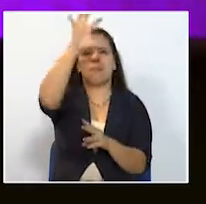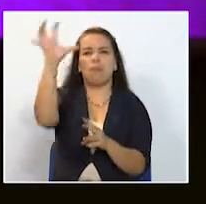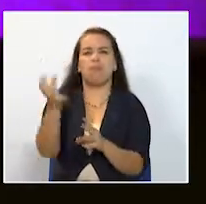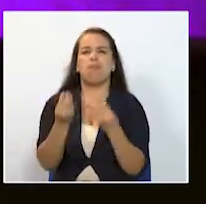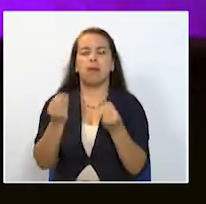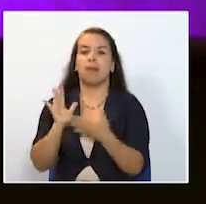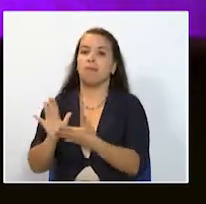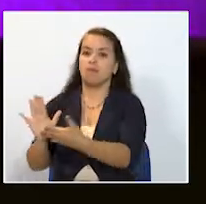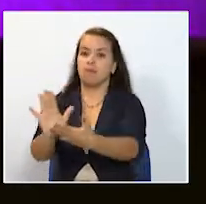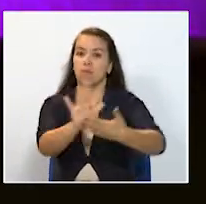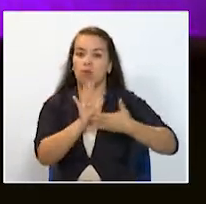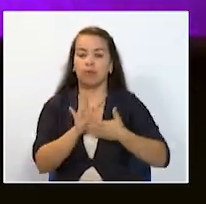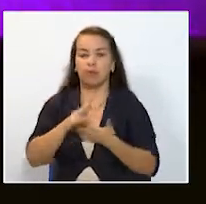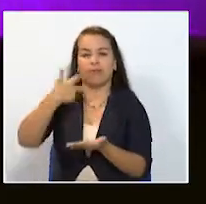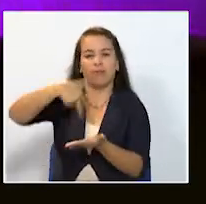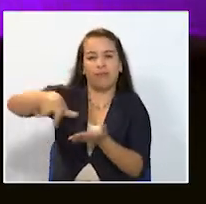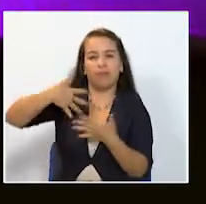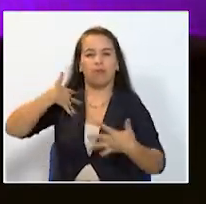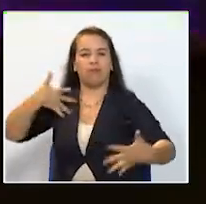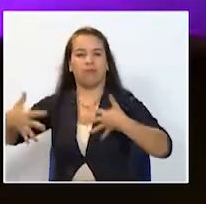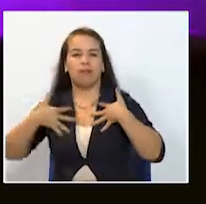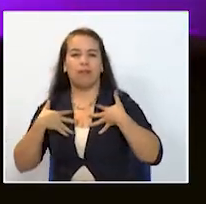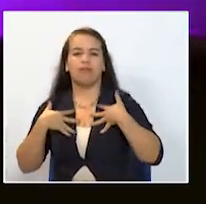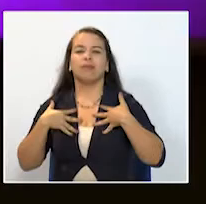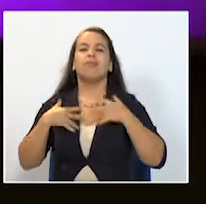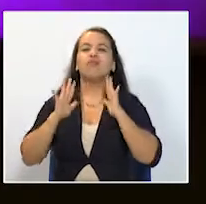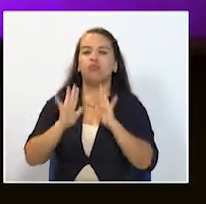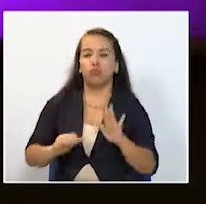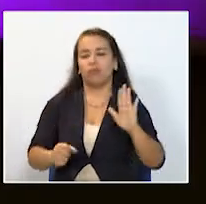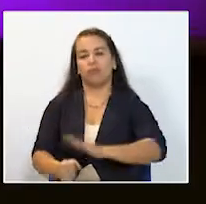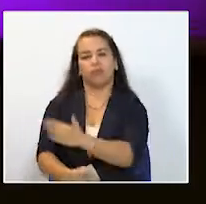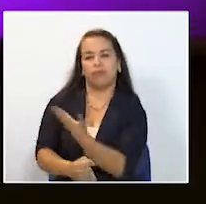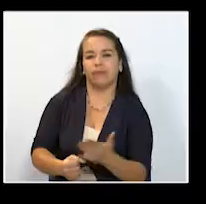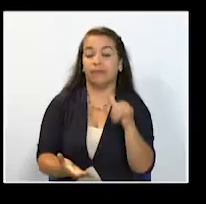el teatro la danza y la música típica de su región